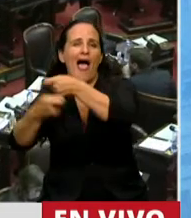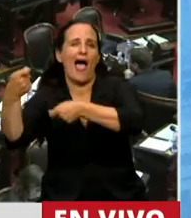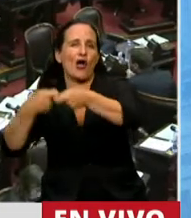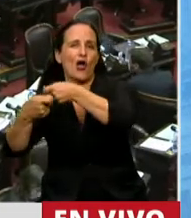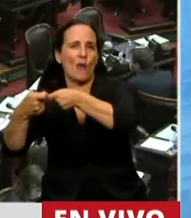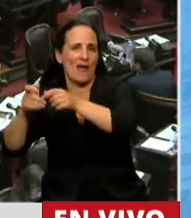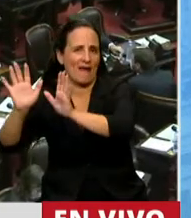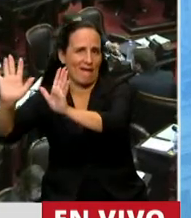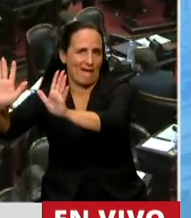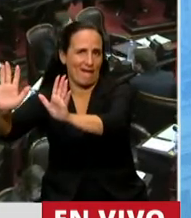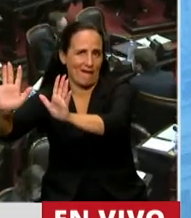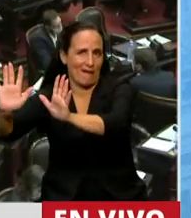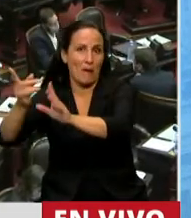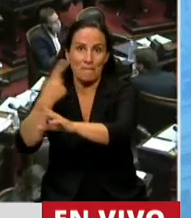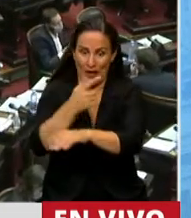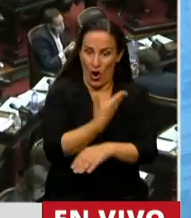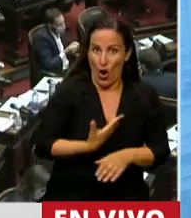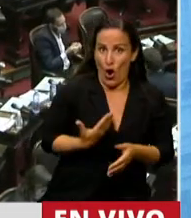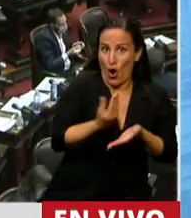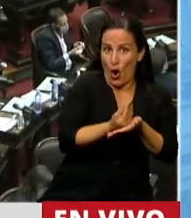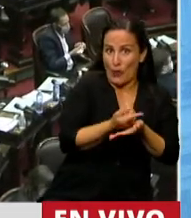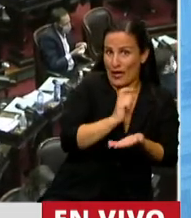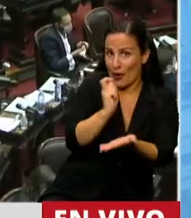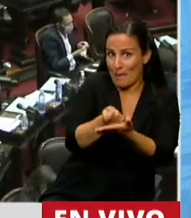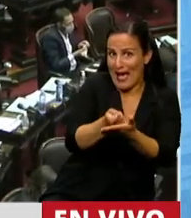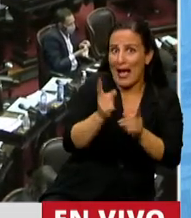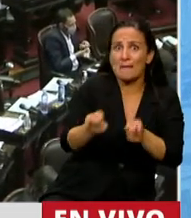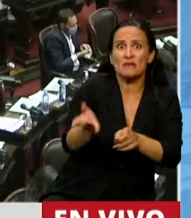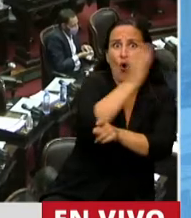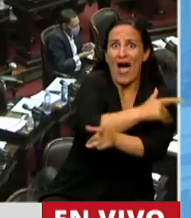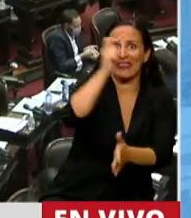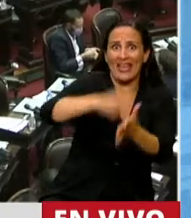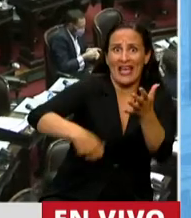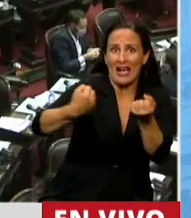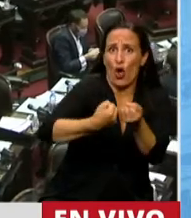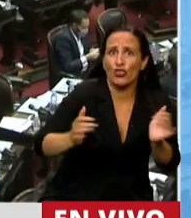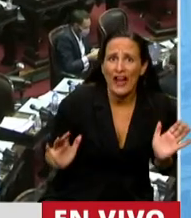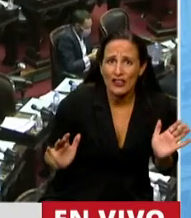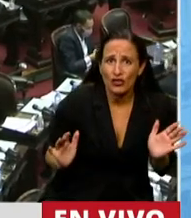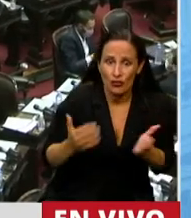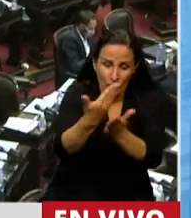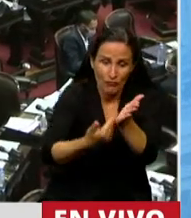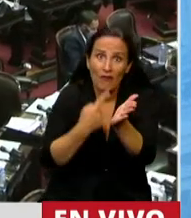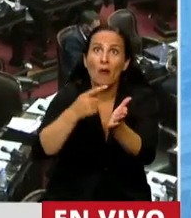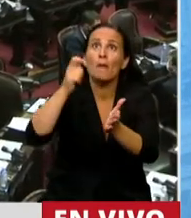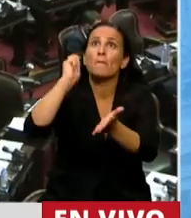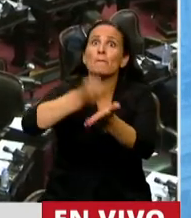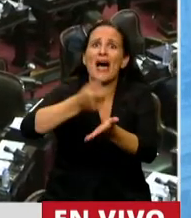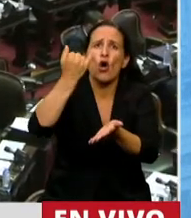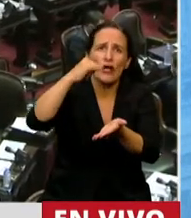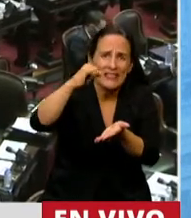Pero el gobierno pagará las tasas que figuran en los contratos. En cada momento en que se haya pactado un pago de